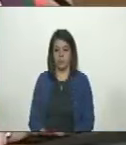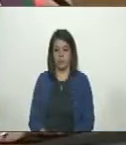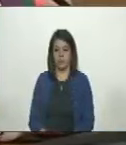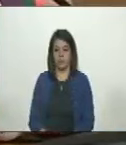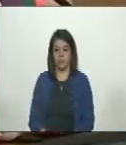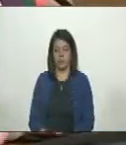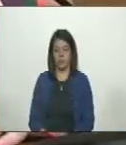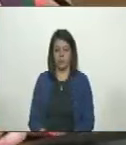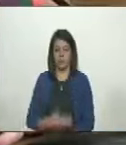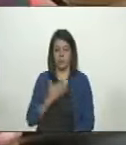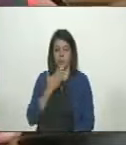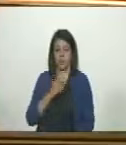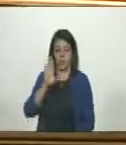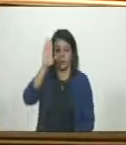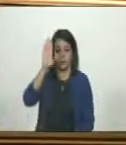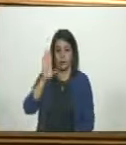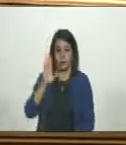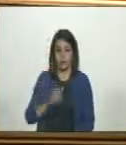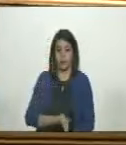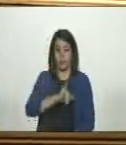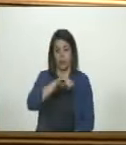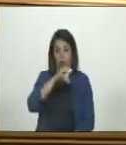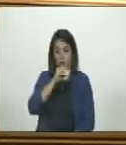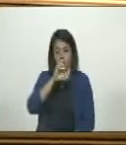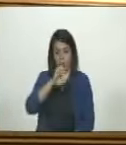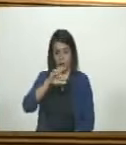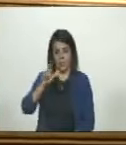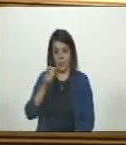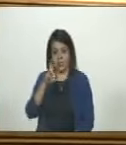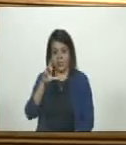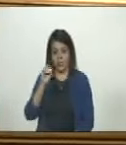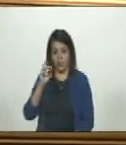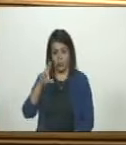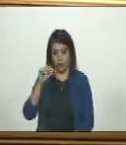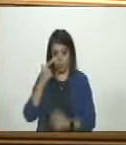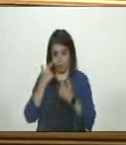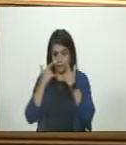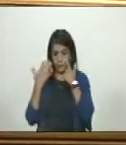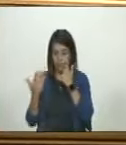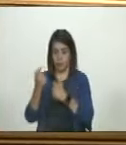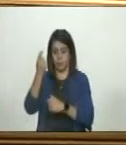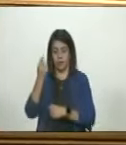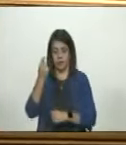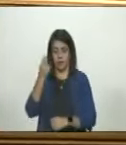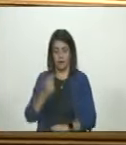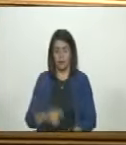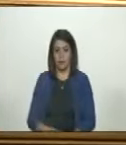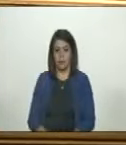Me está pidiendo la palabra el diputado José Reino Correa. Adelante, diputado.